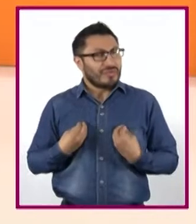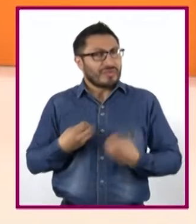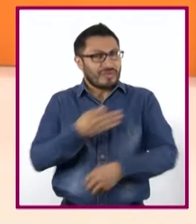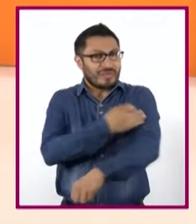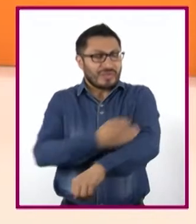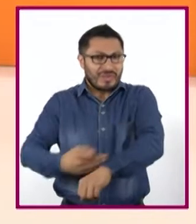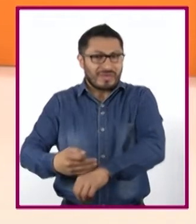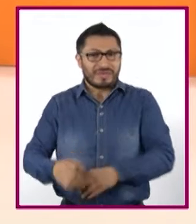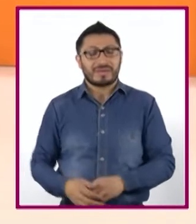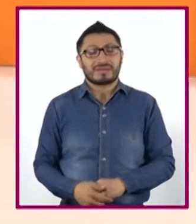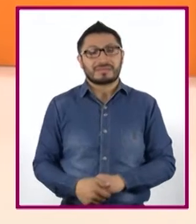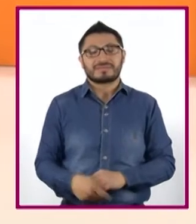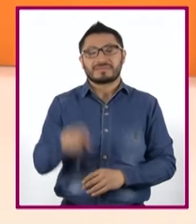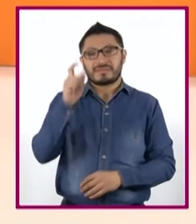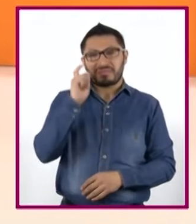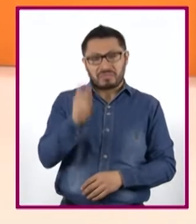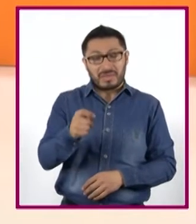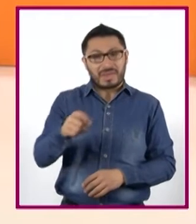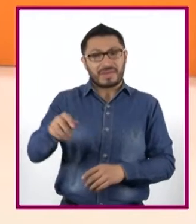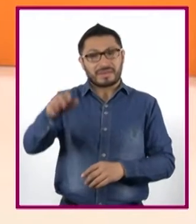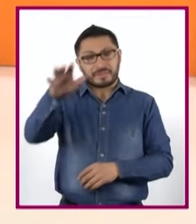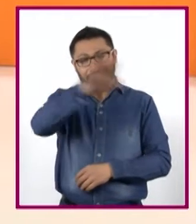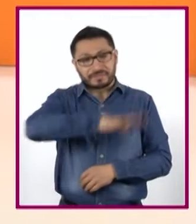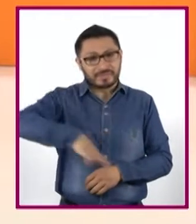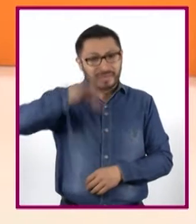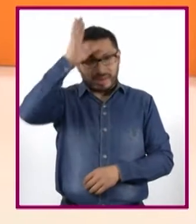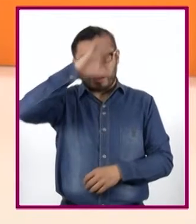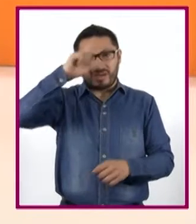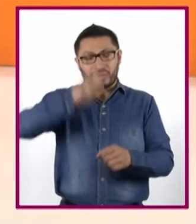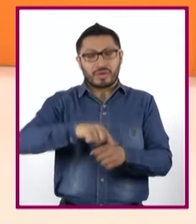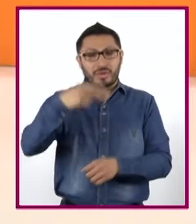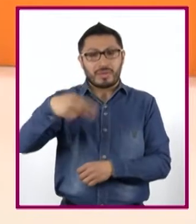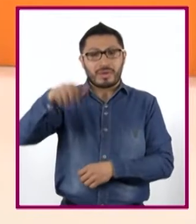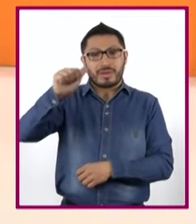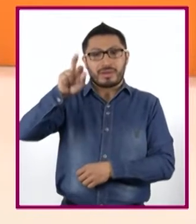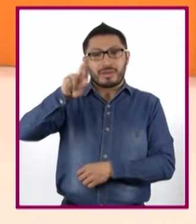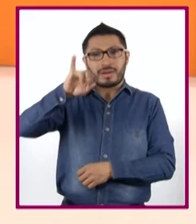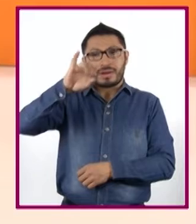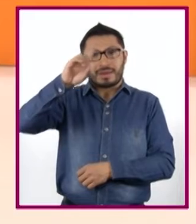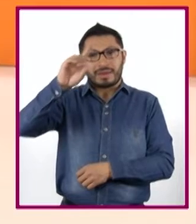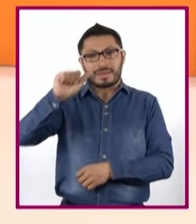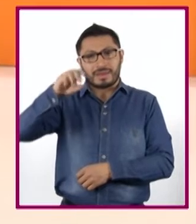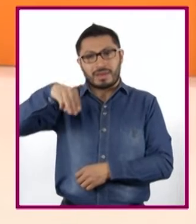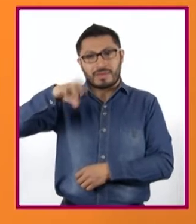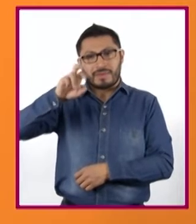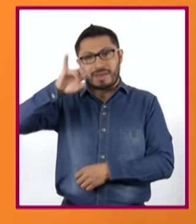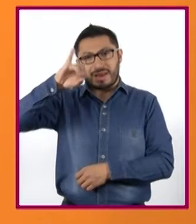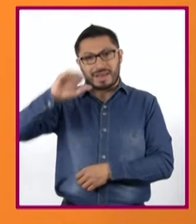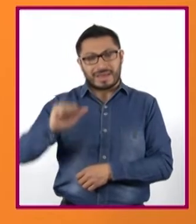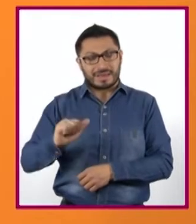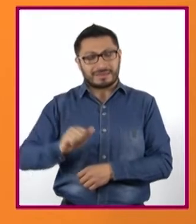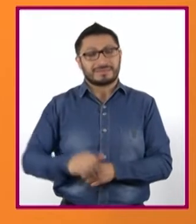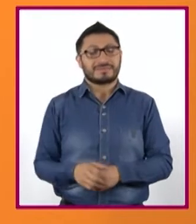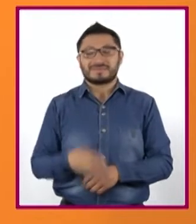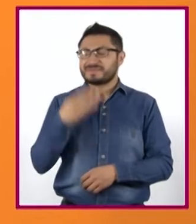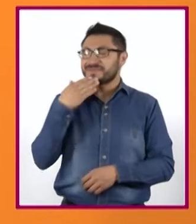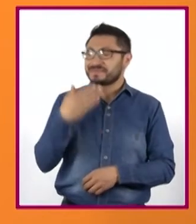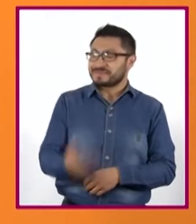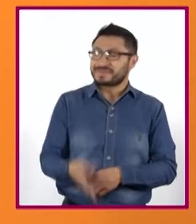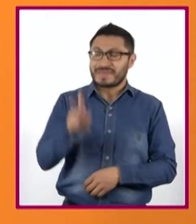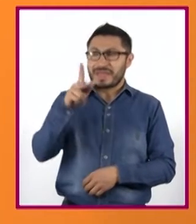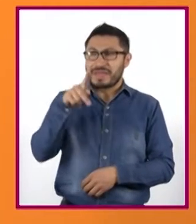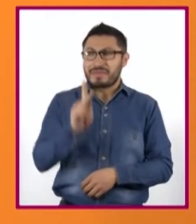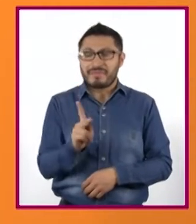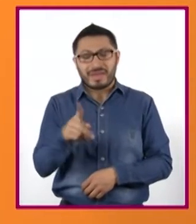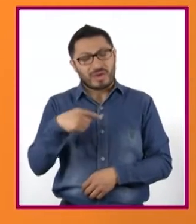Me refiero al área cultural denominada Árida América. Muy bien, maestra, pero quisiera